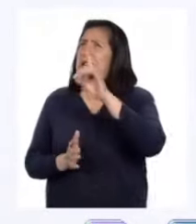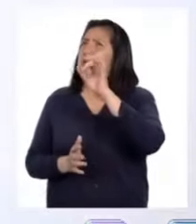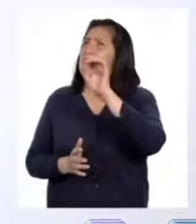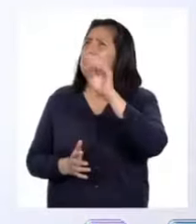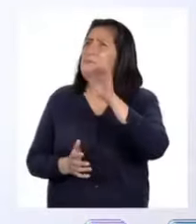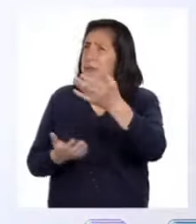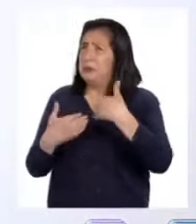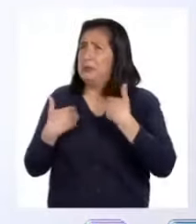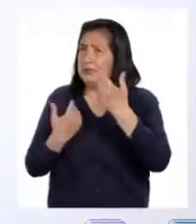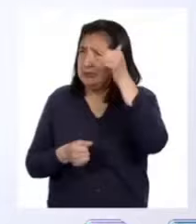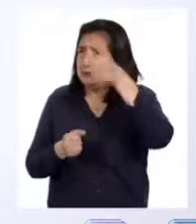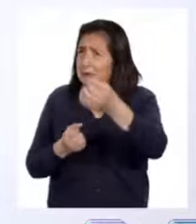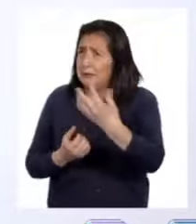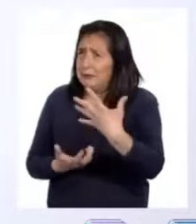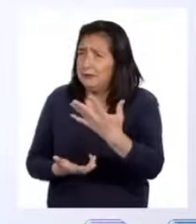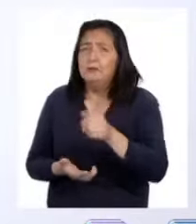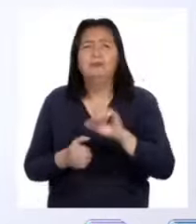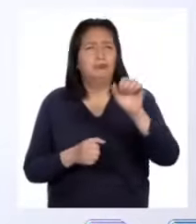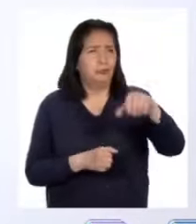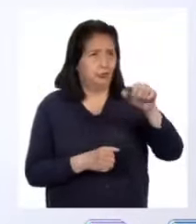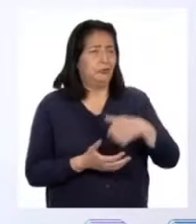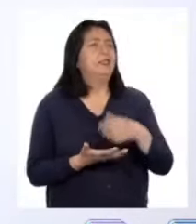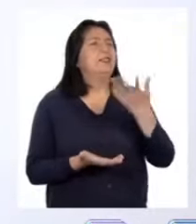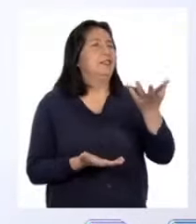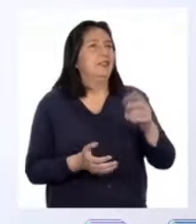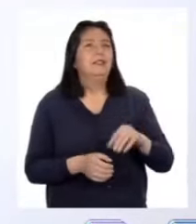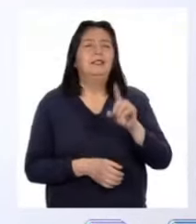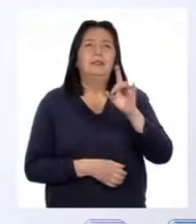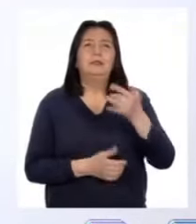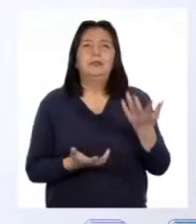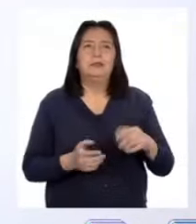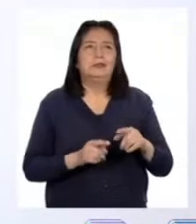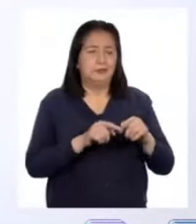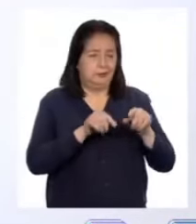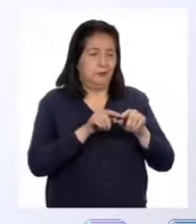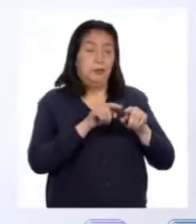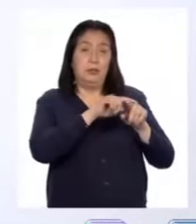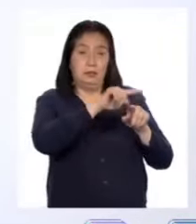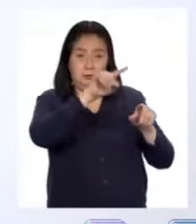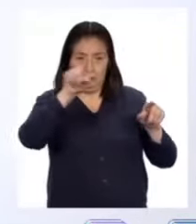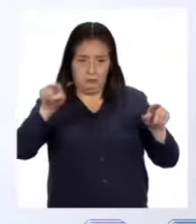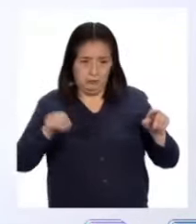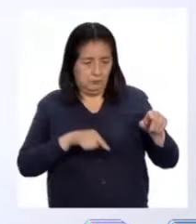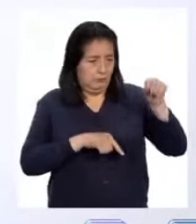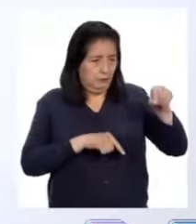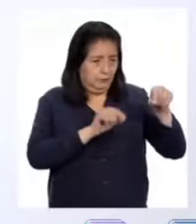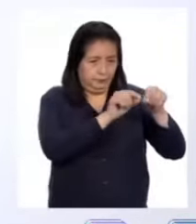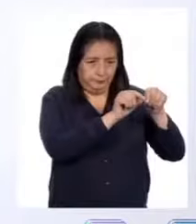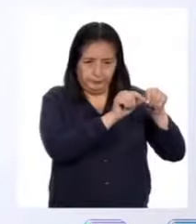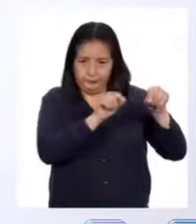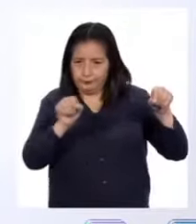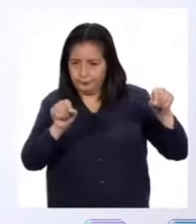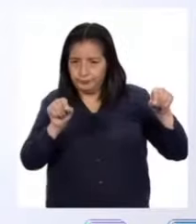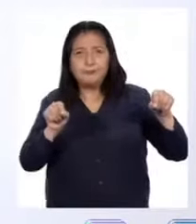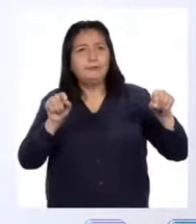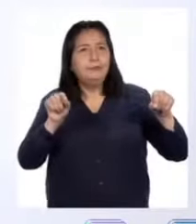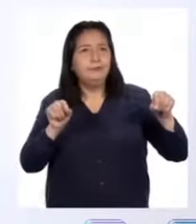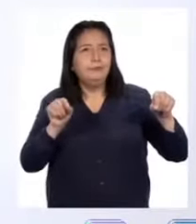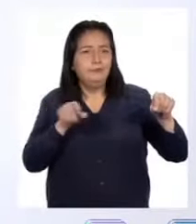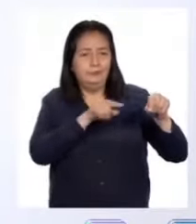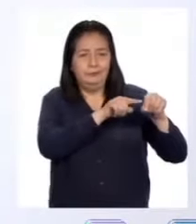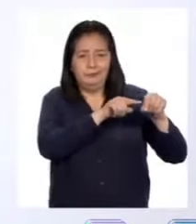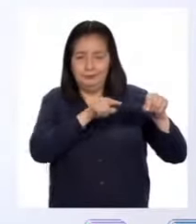recordar? Claro, Pati. El diámetro es la línea recta que une dos puntos de una circunferencia